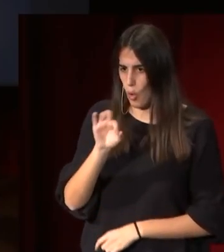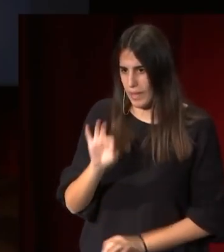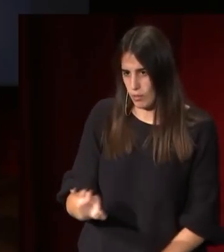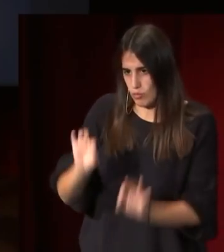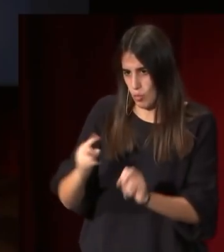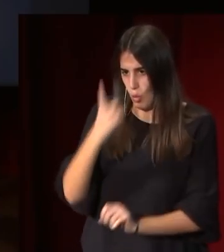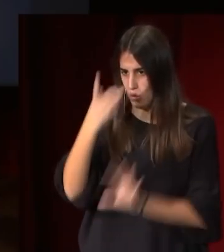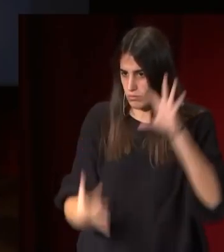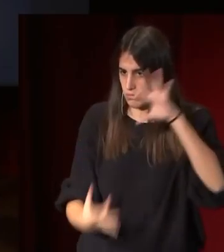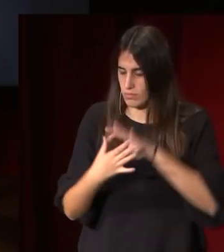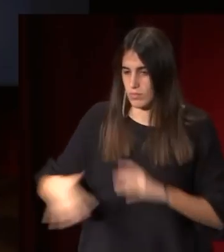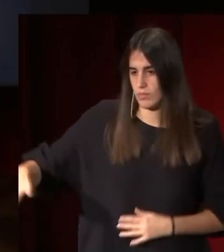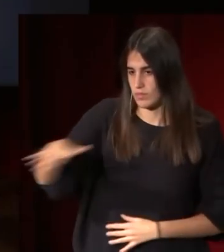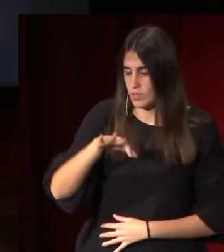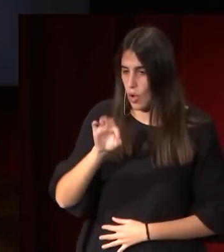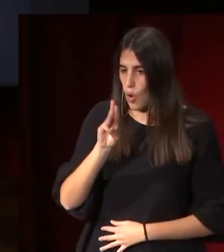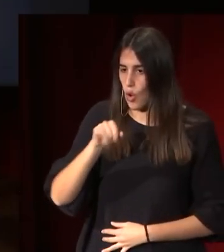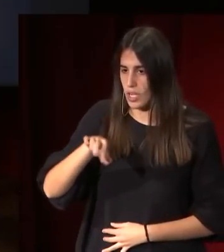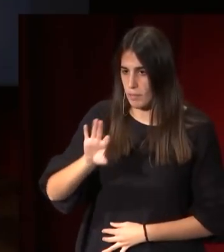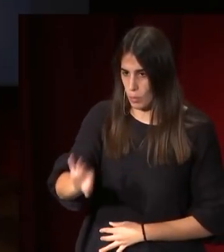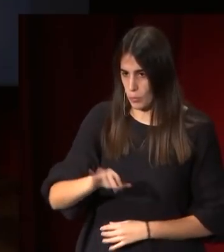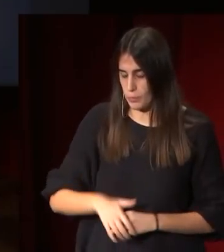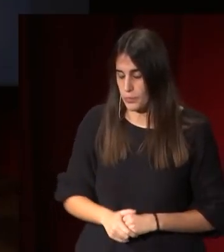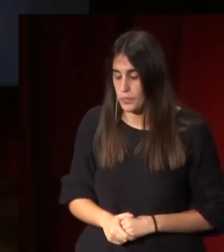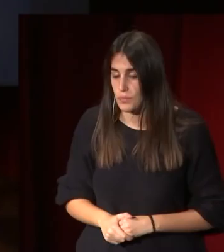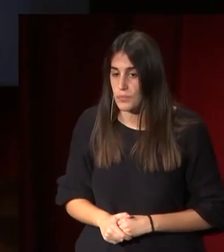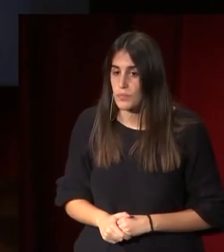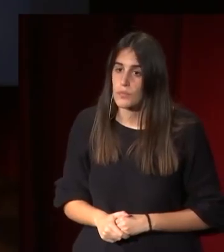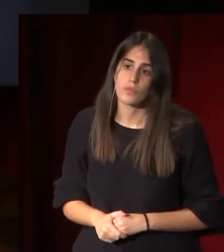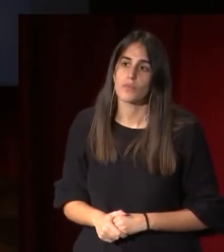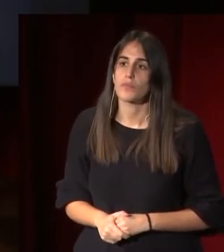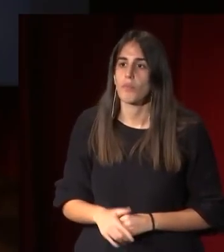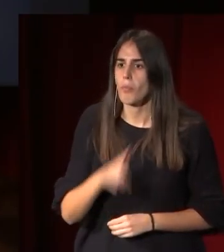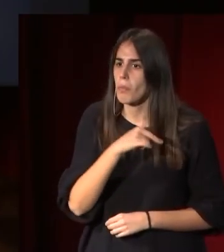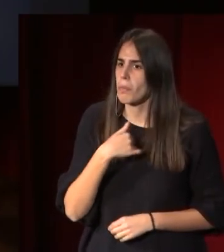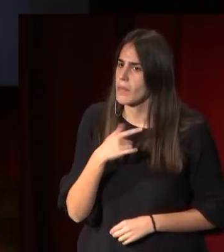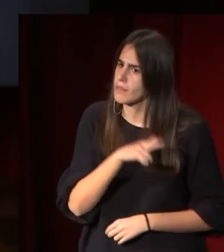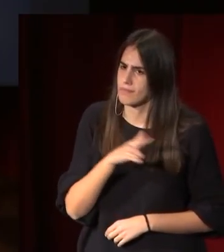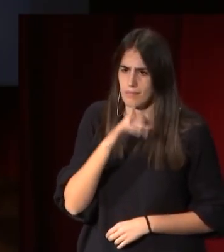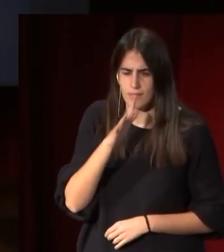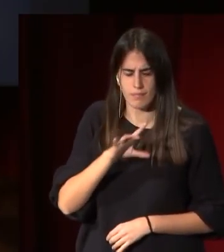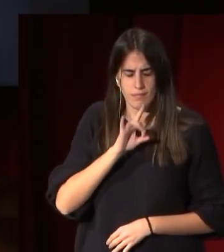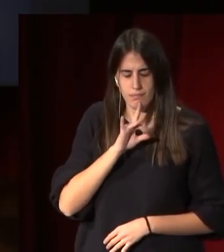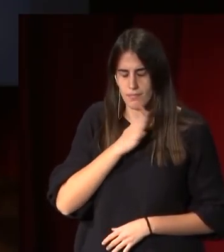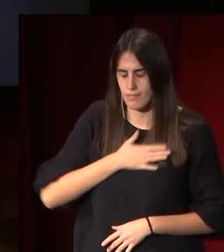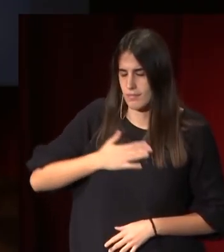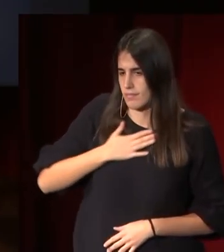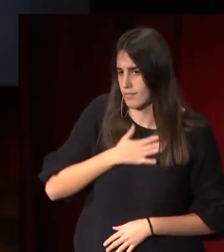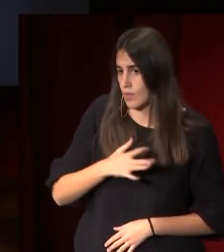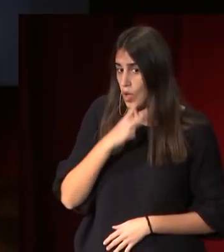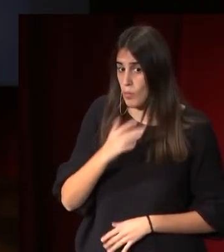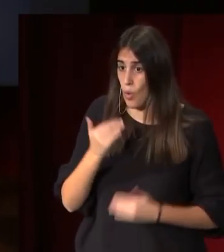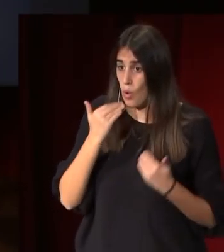Olimpo. Este tema le trae muchas satisfacciones porque consigue con